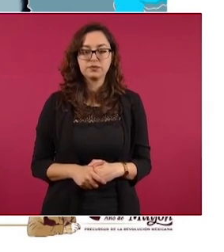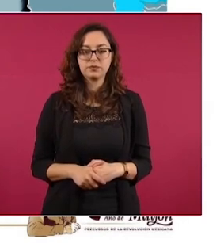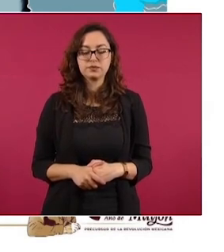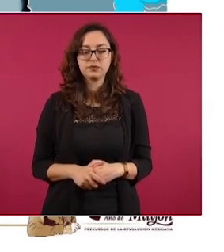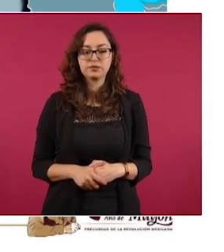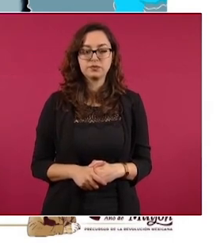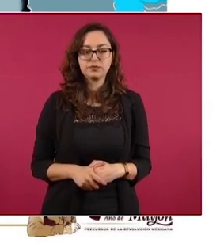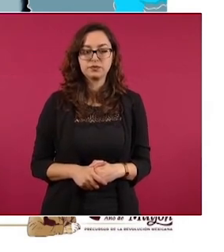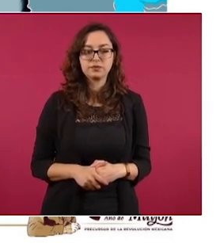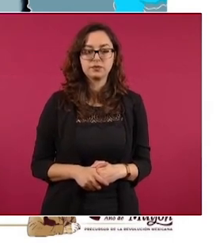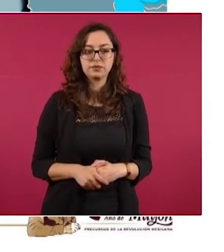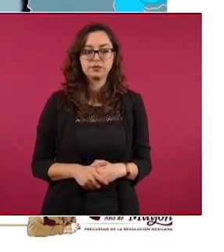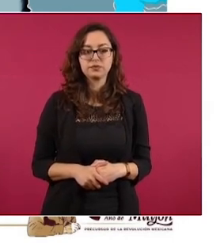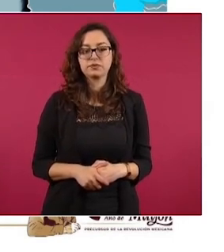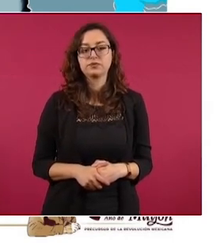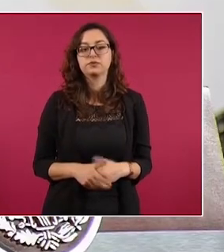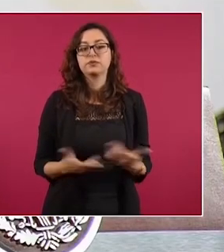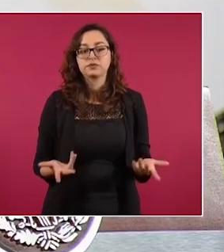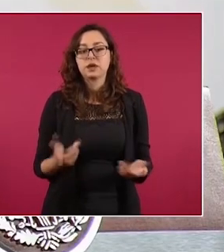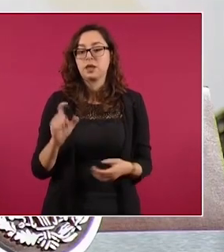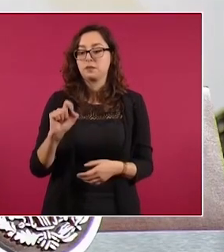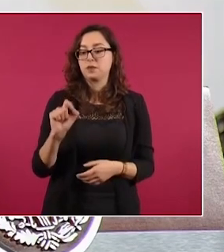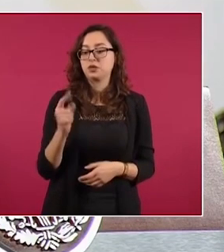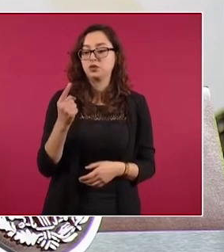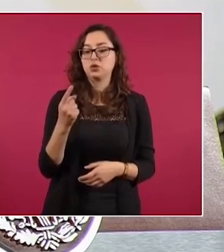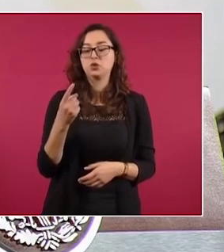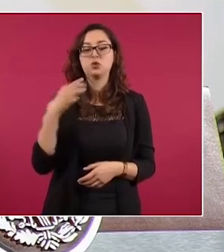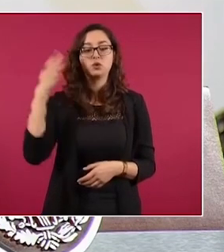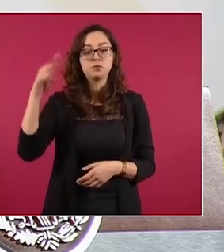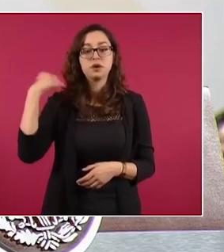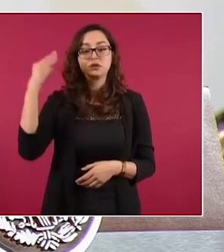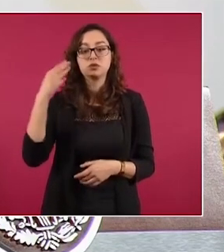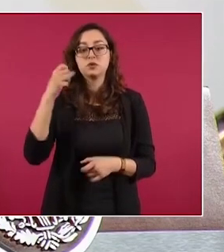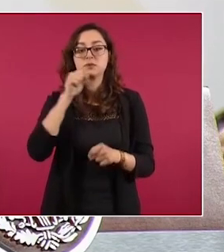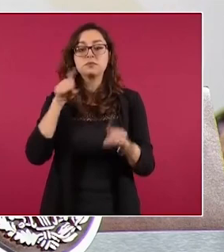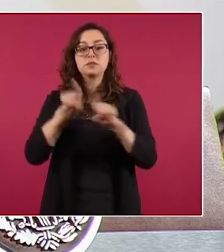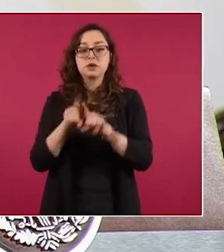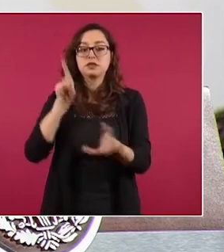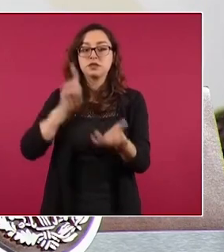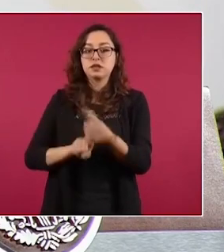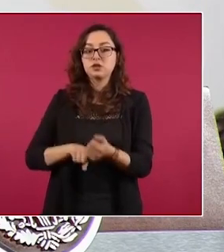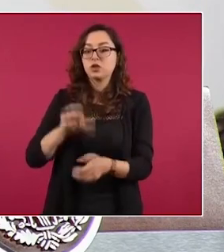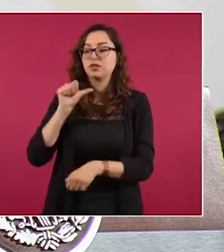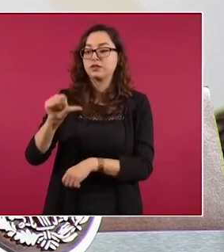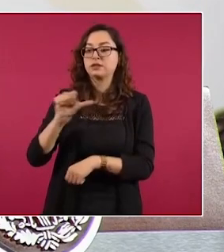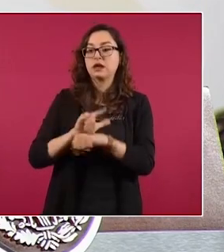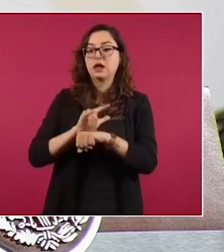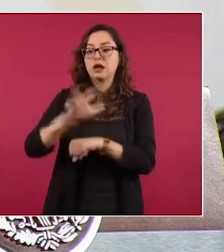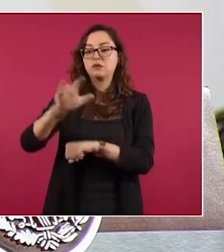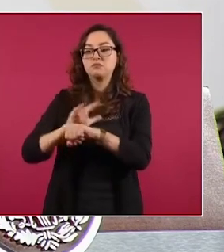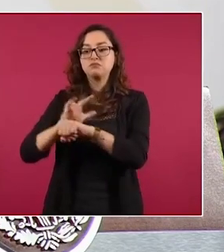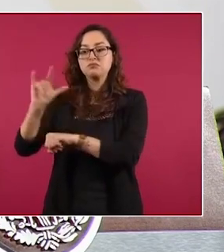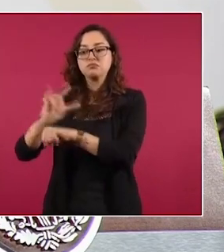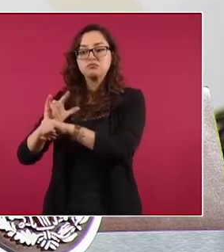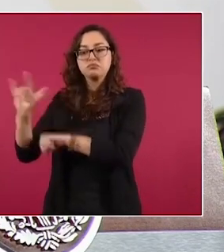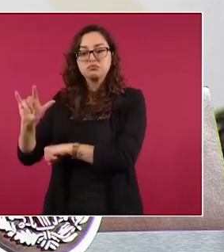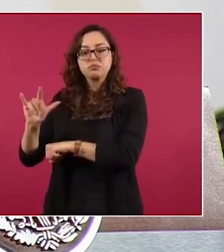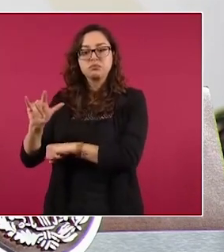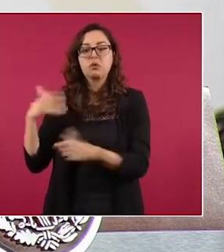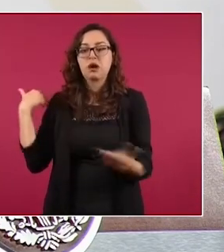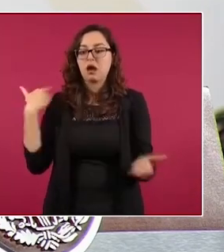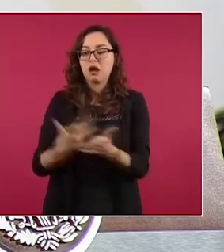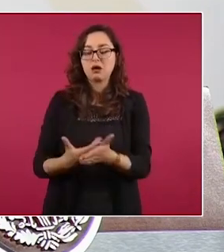El día 21 de marzo también iniciamos con 16 operaciones comerciales de pasajeros actualmente tenemos